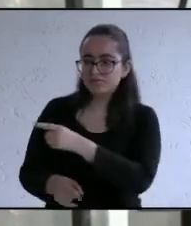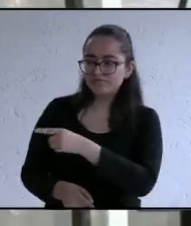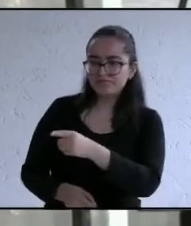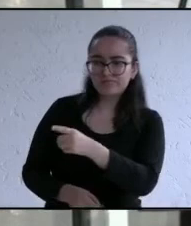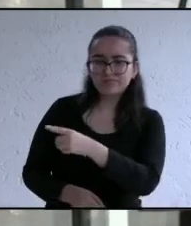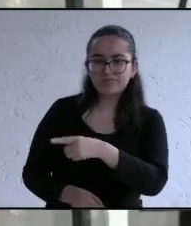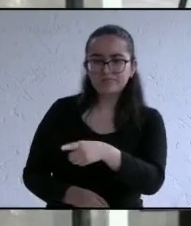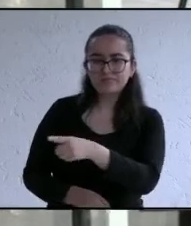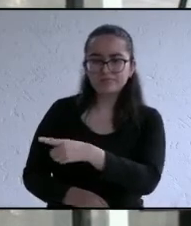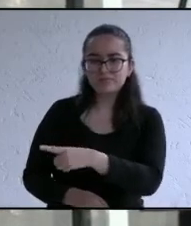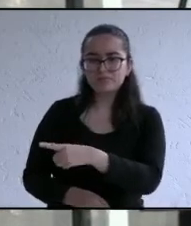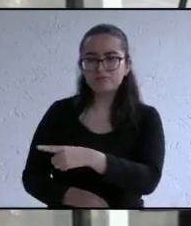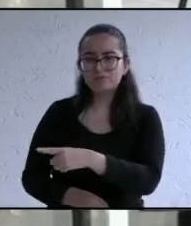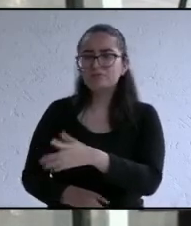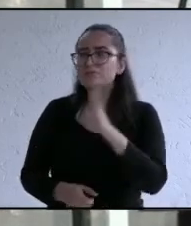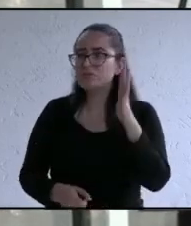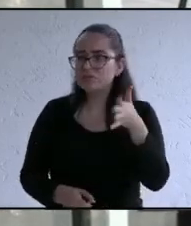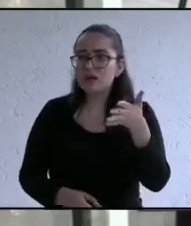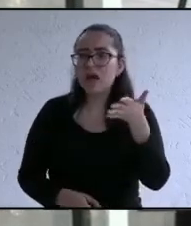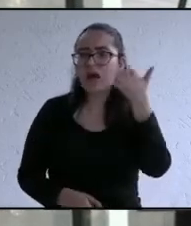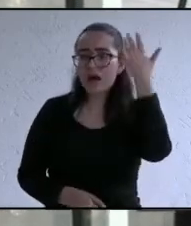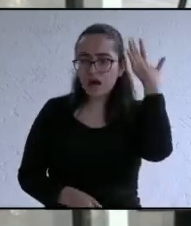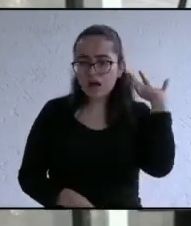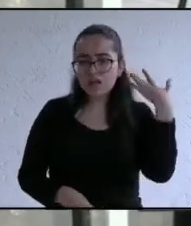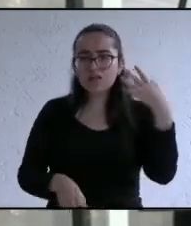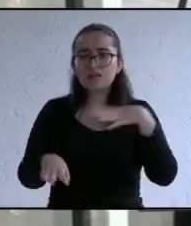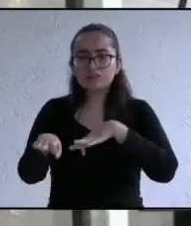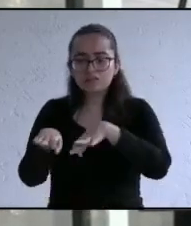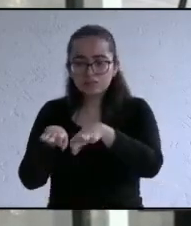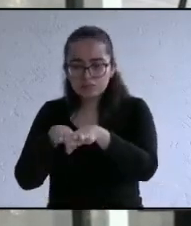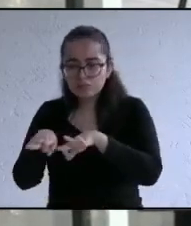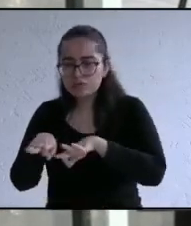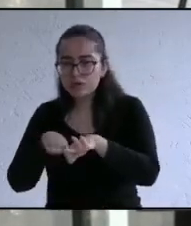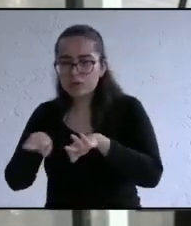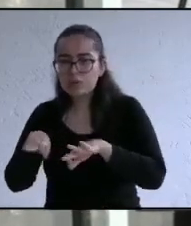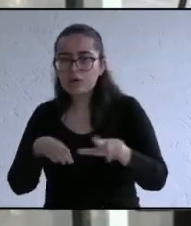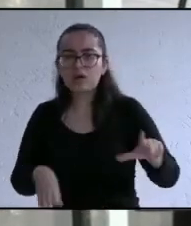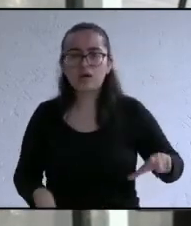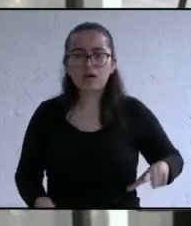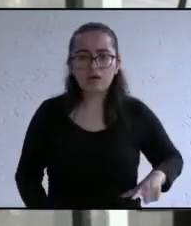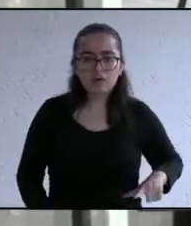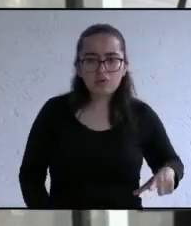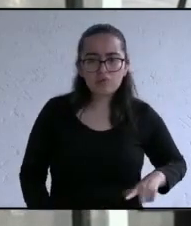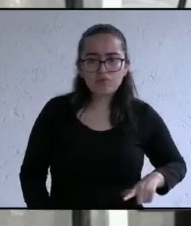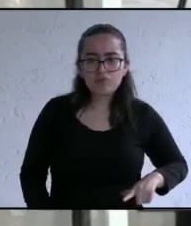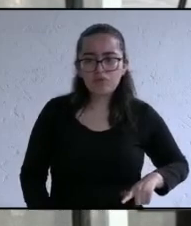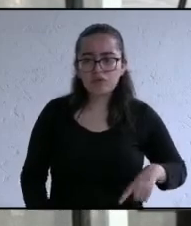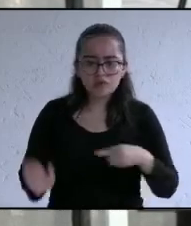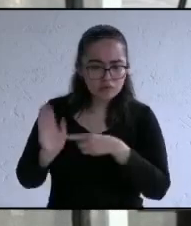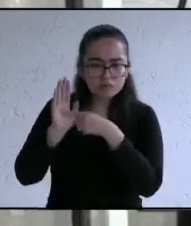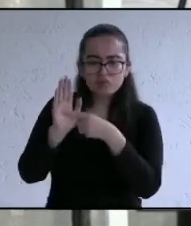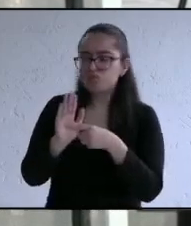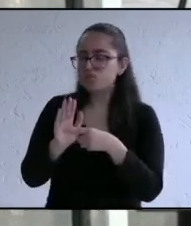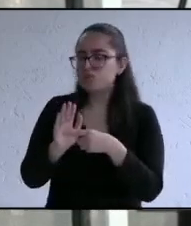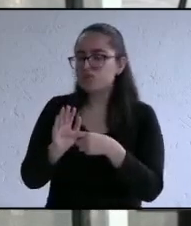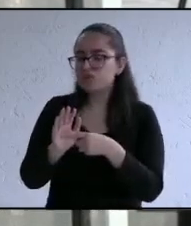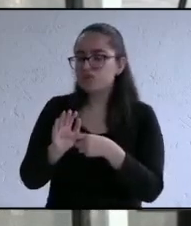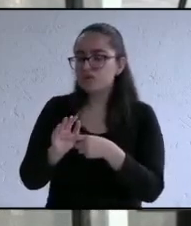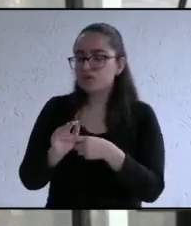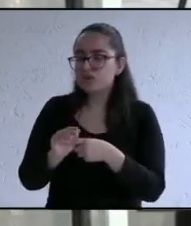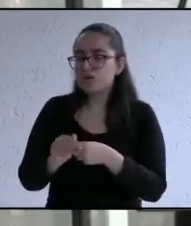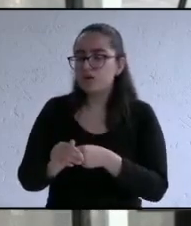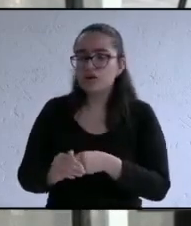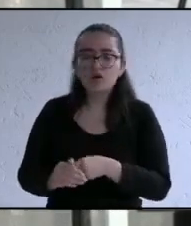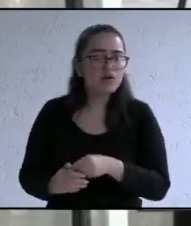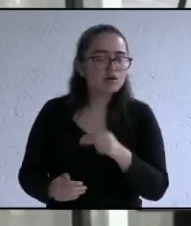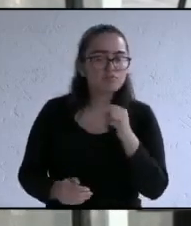aquí contendiendo ya tuvieron oportunidad de estar cerca al servicio público y ya demostraron lo que tenían que demostrar y no solucionaron lo